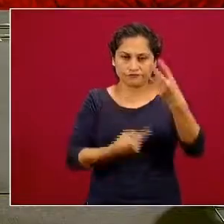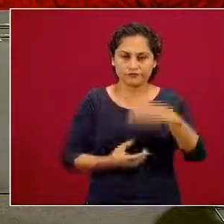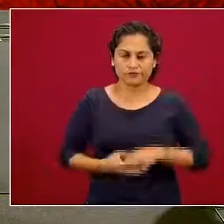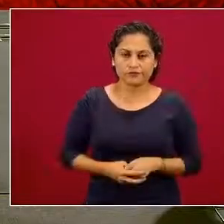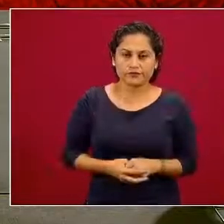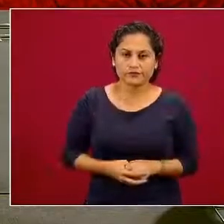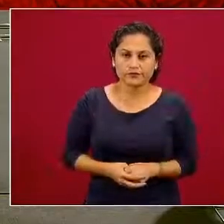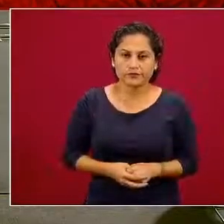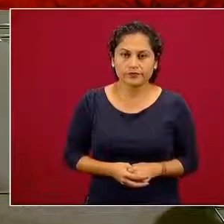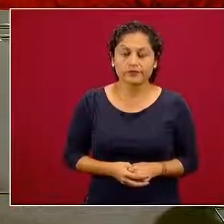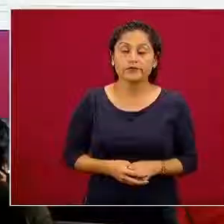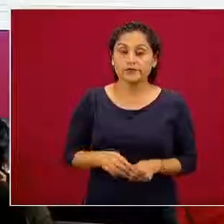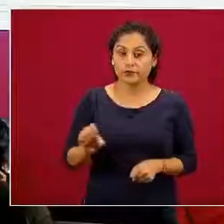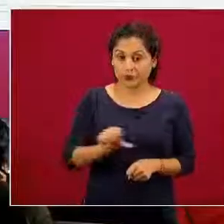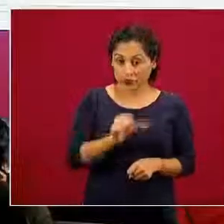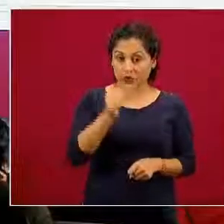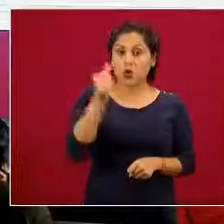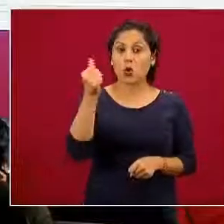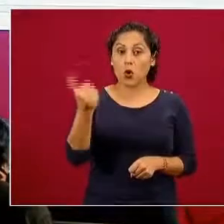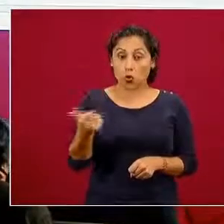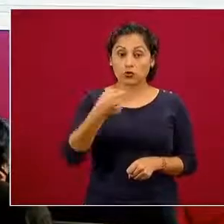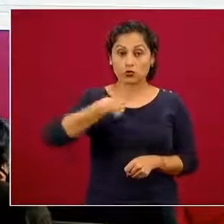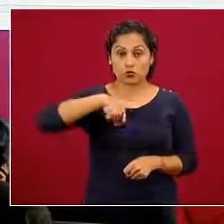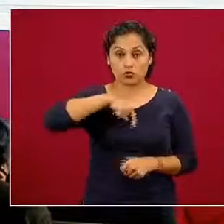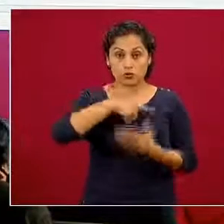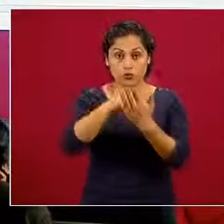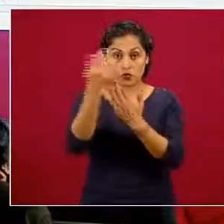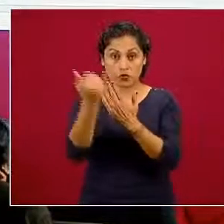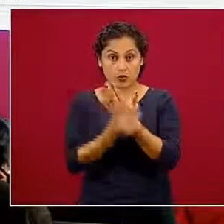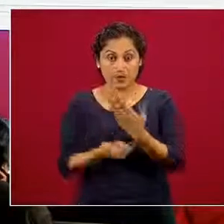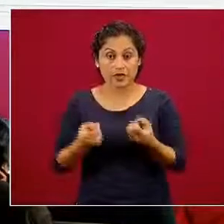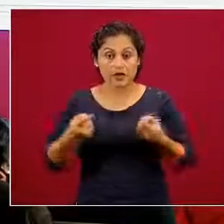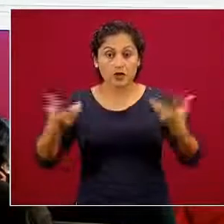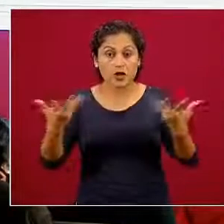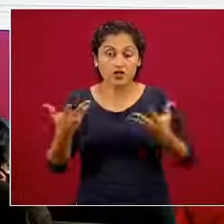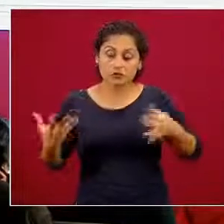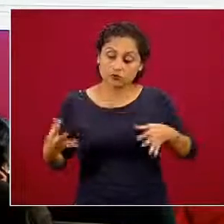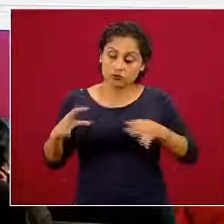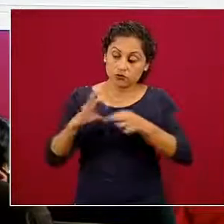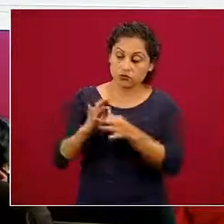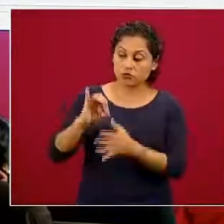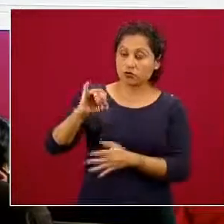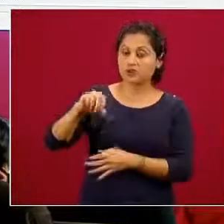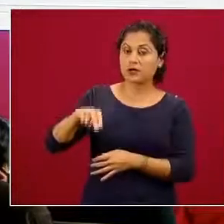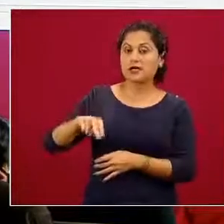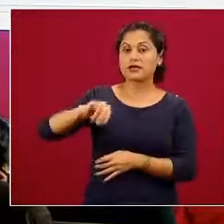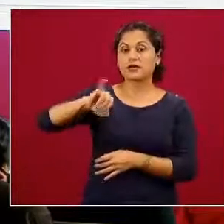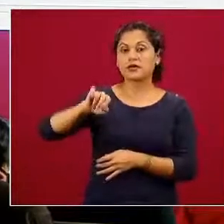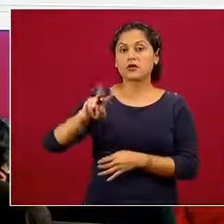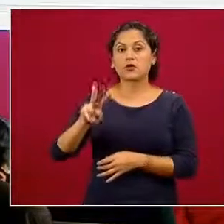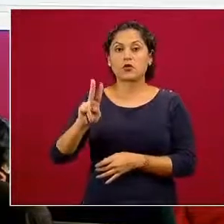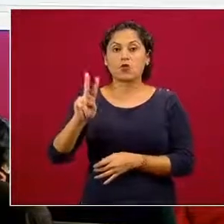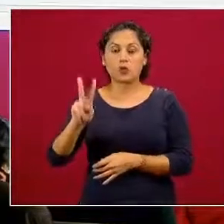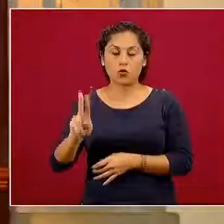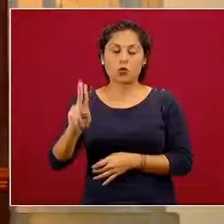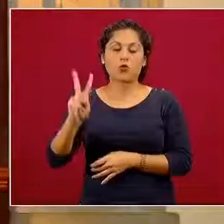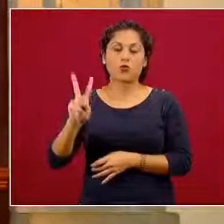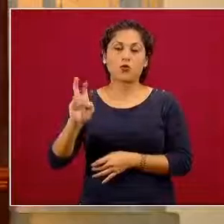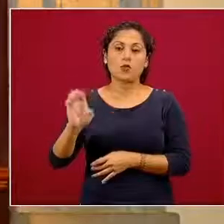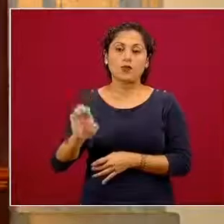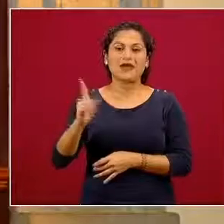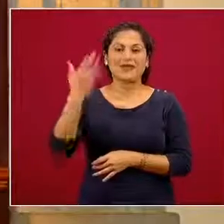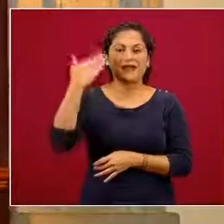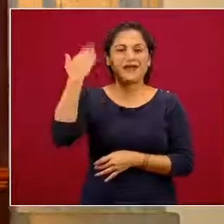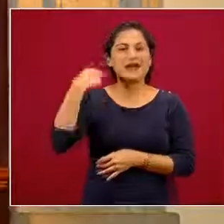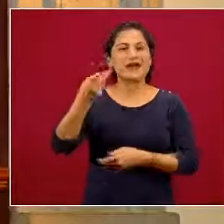Otro proyecto que llevamos a cabo es una colaboración con INJUVE. Ya en días pasados venimos a platicar de Contacto